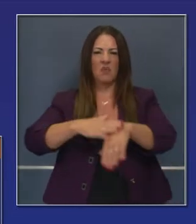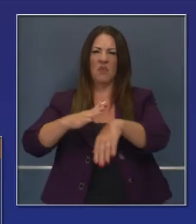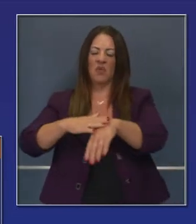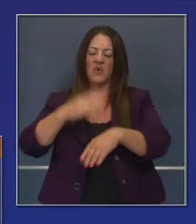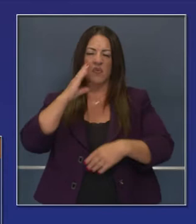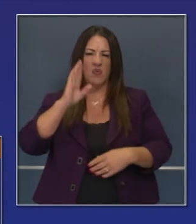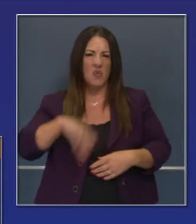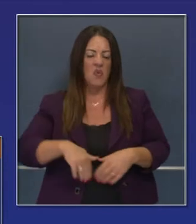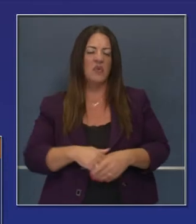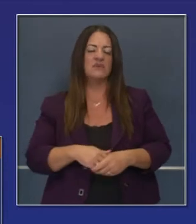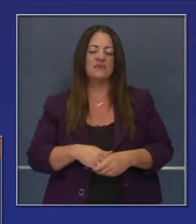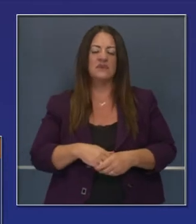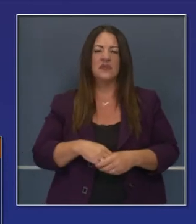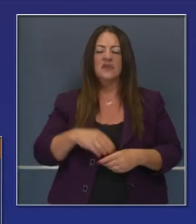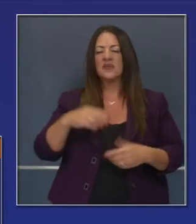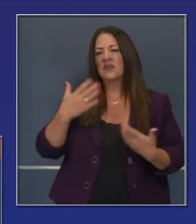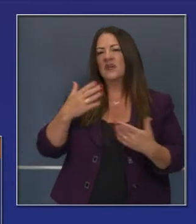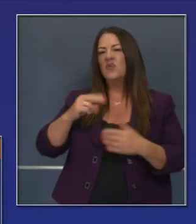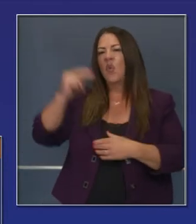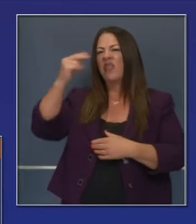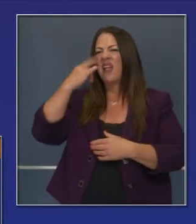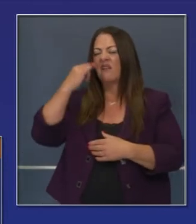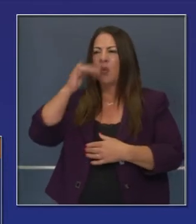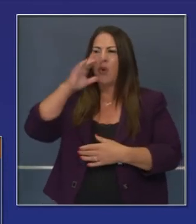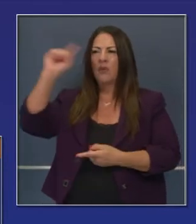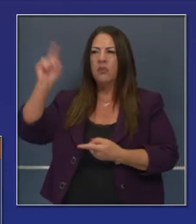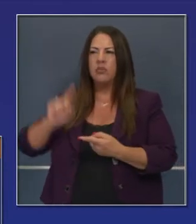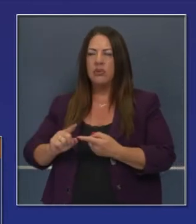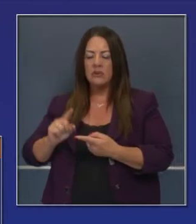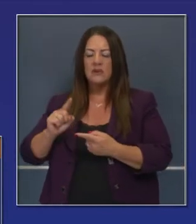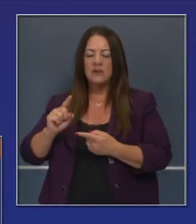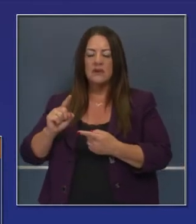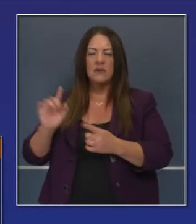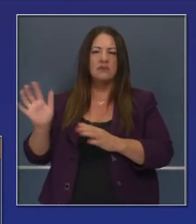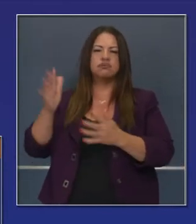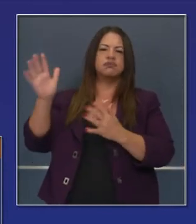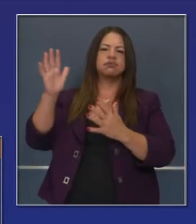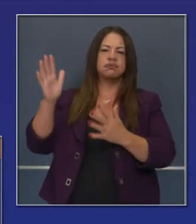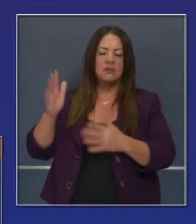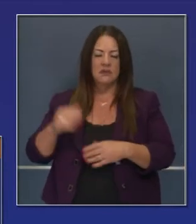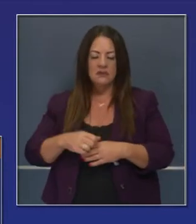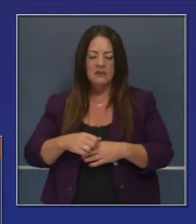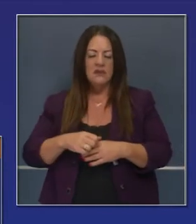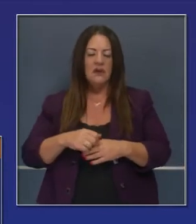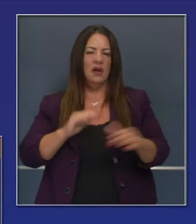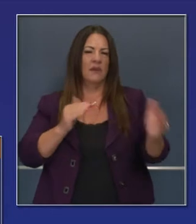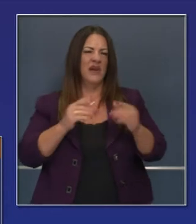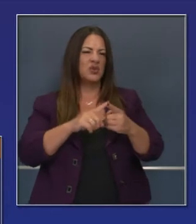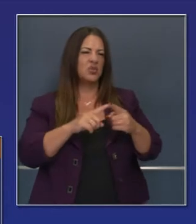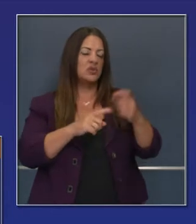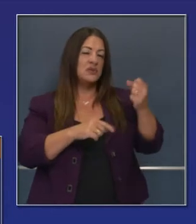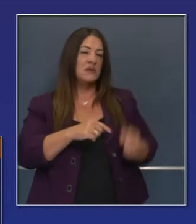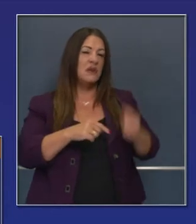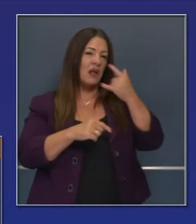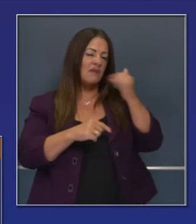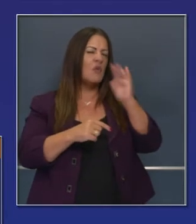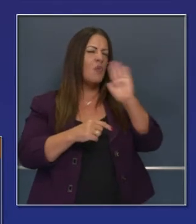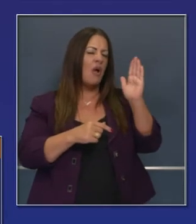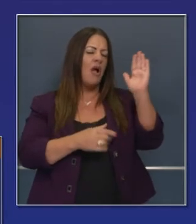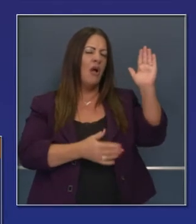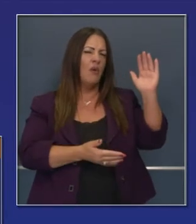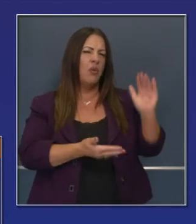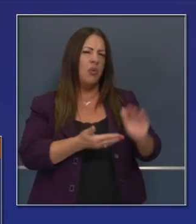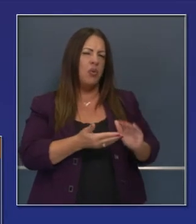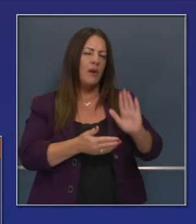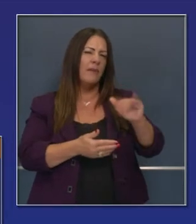terminan las alertas de bandera roja. Más temprano en el norte de California que en el sur de California. Con una reducción considerable de los vientos a lo ancho